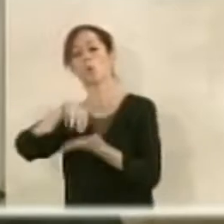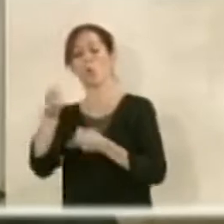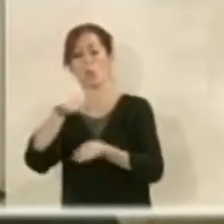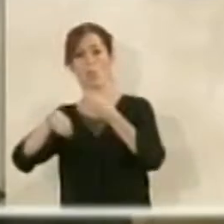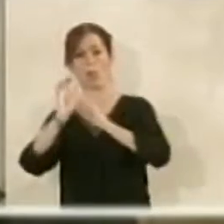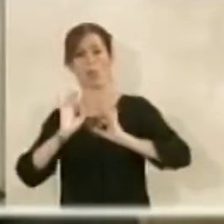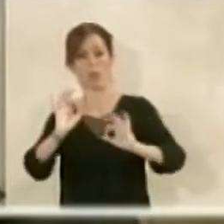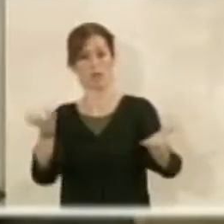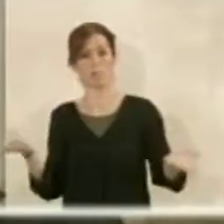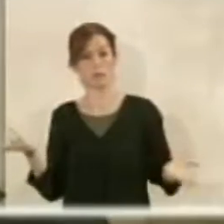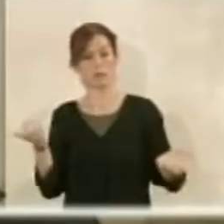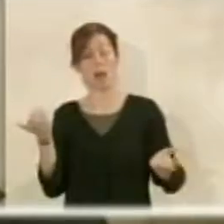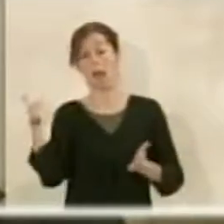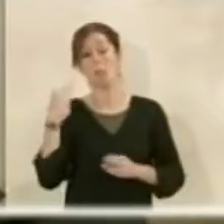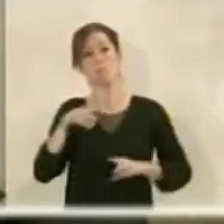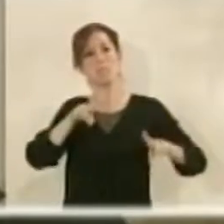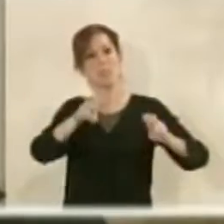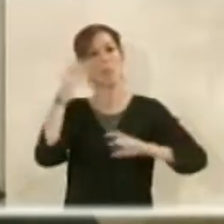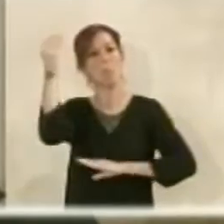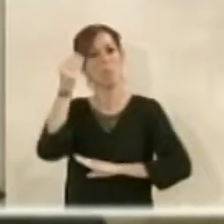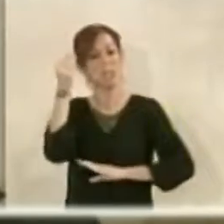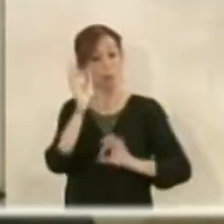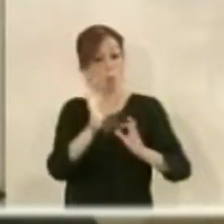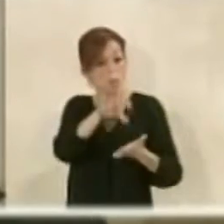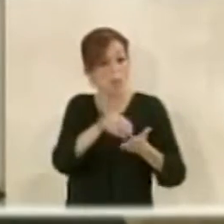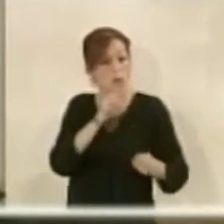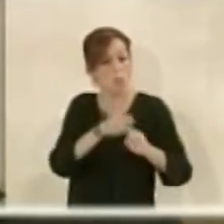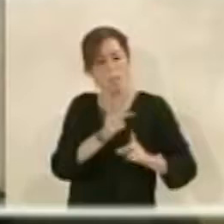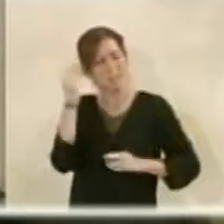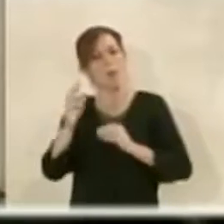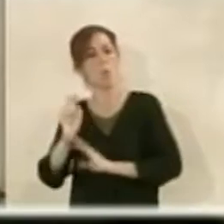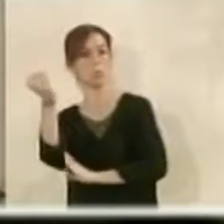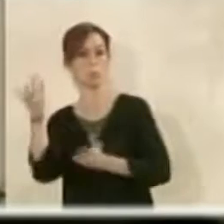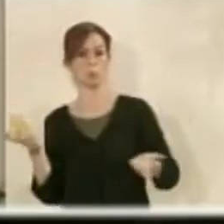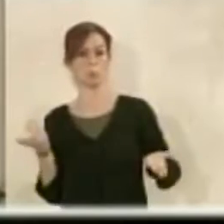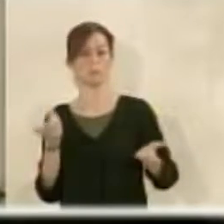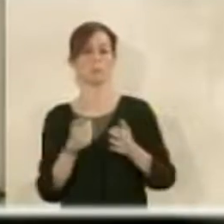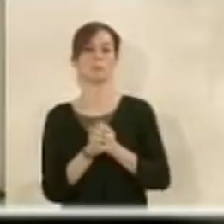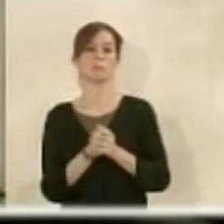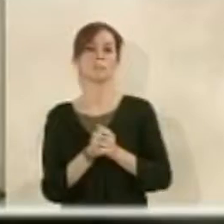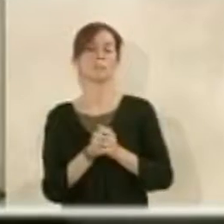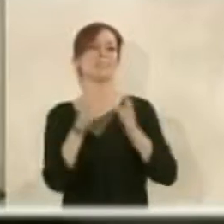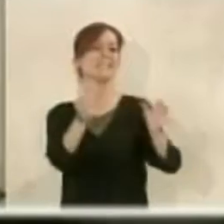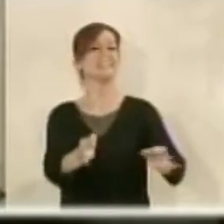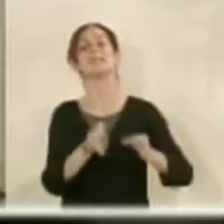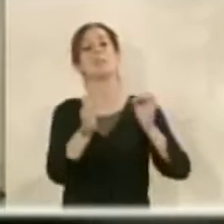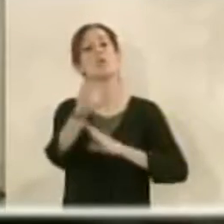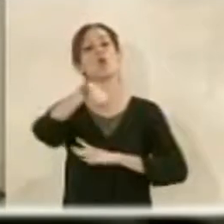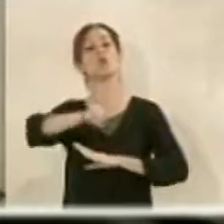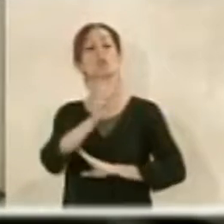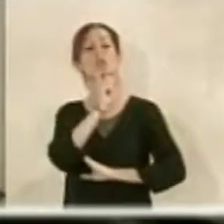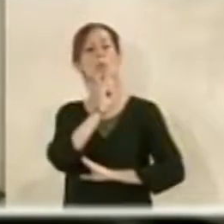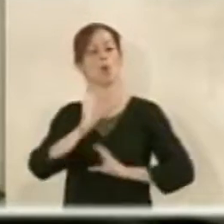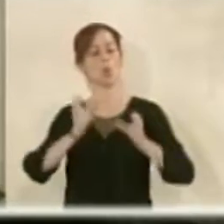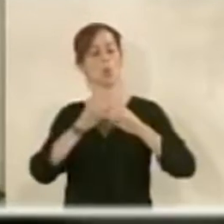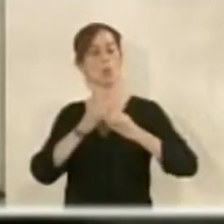comercial. En principio nunca se pensó que iba a ser el que iba a venir ahora, ¿no? Por lo tanto, el caso es que siempre nosotros nos hemos movido